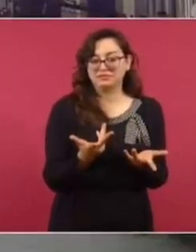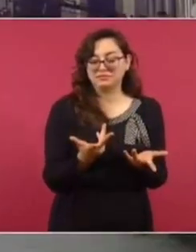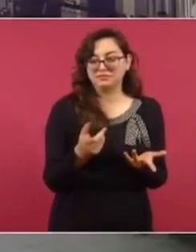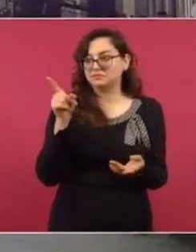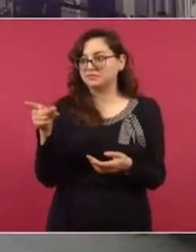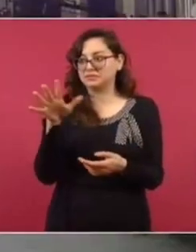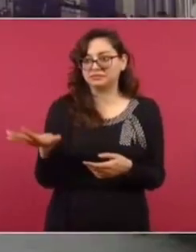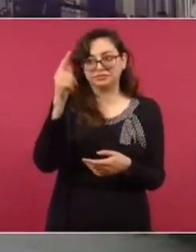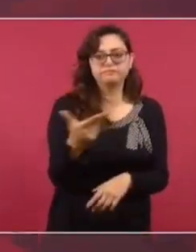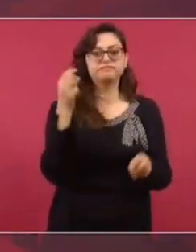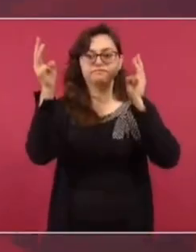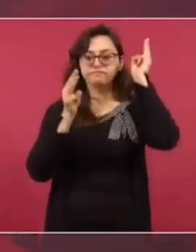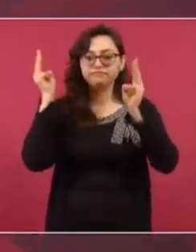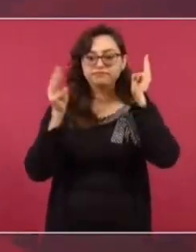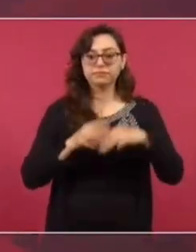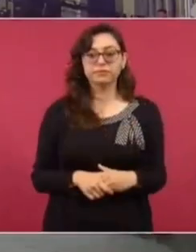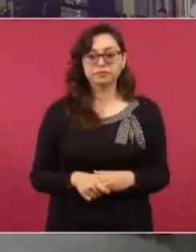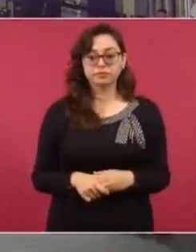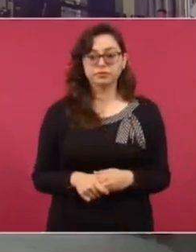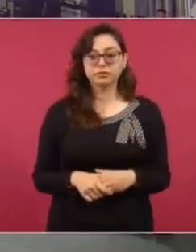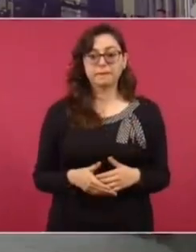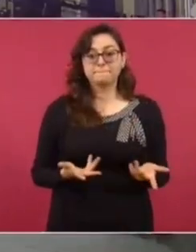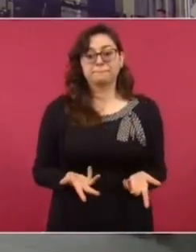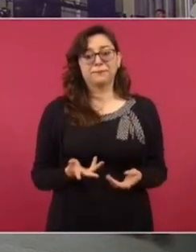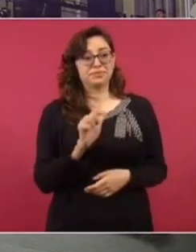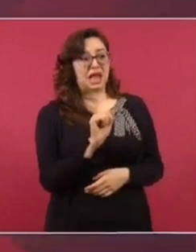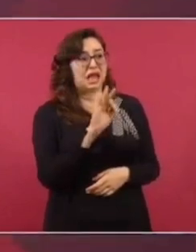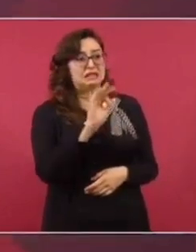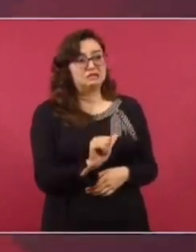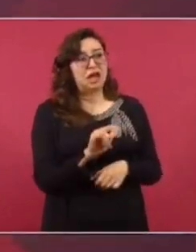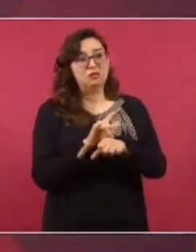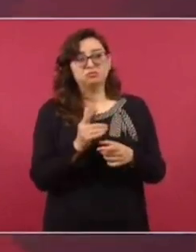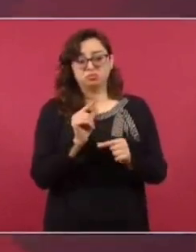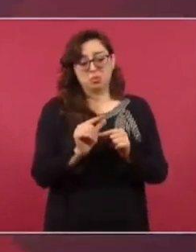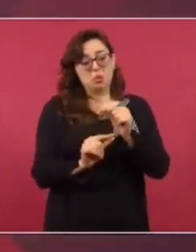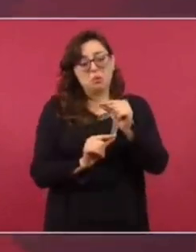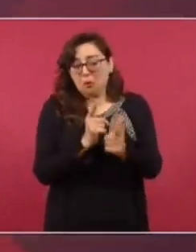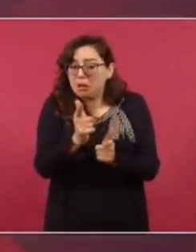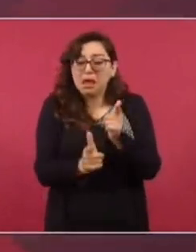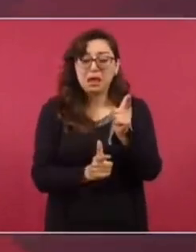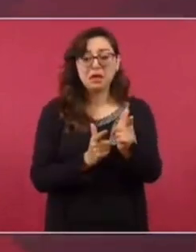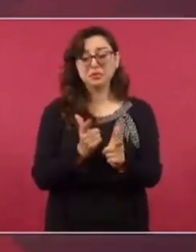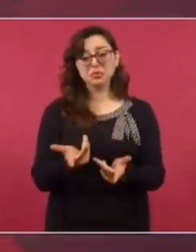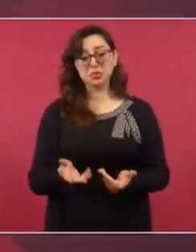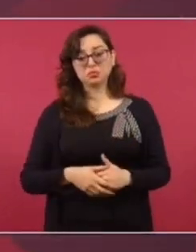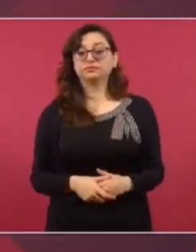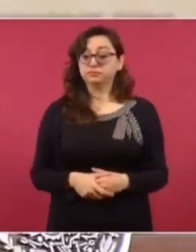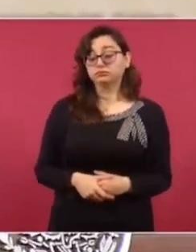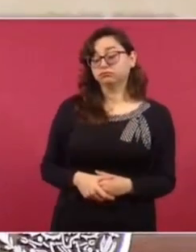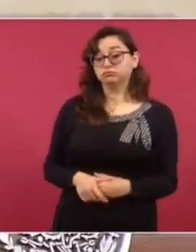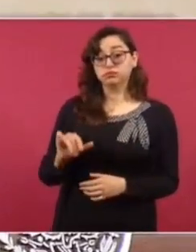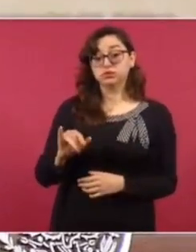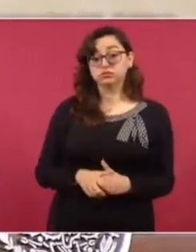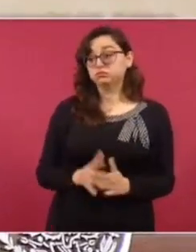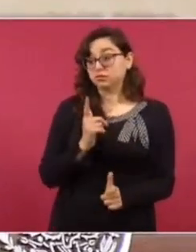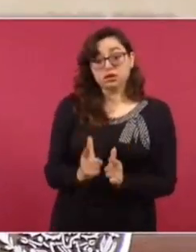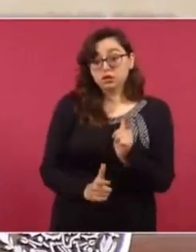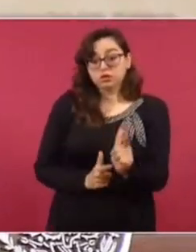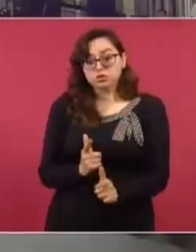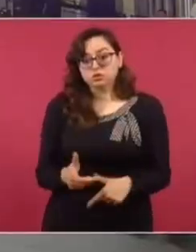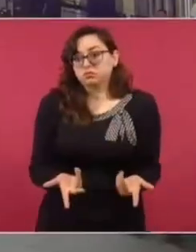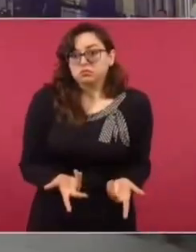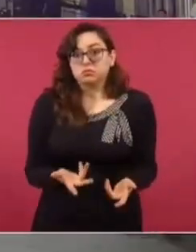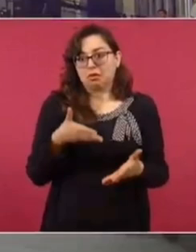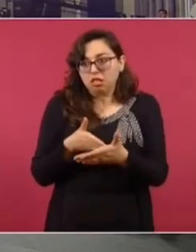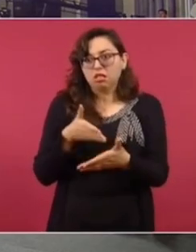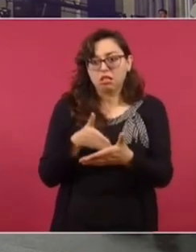125 mil millones. ¿No ha sido lenta la transición en el despegue del AIFA? Sí, sí, porque han habido muchos obstáculos. Bueno, desde la construcción, llovieron los